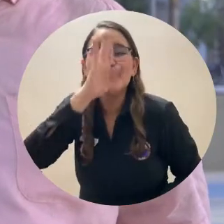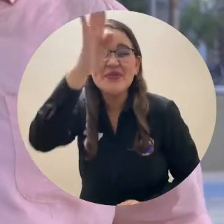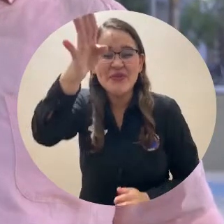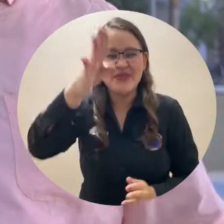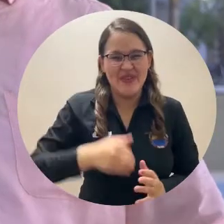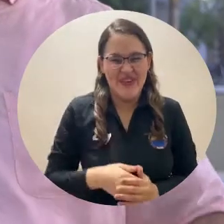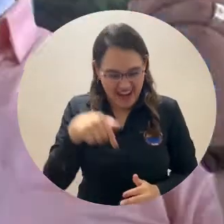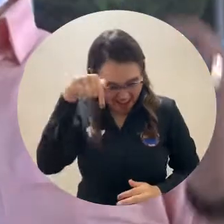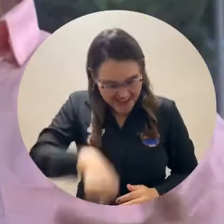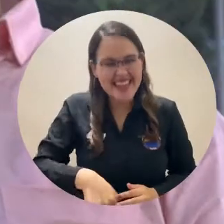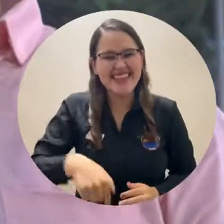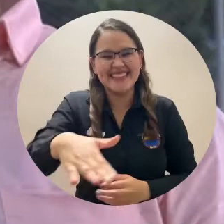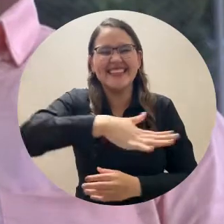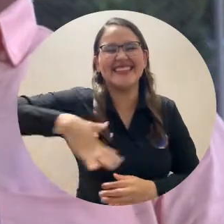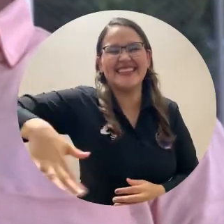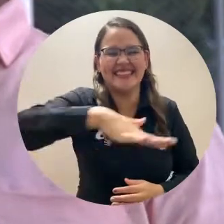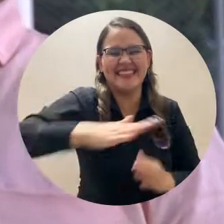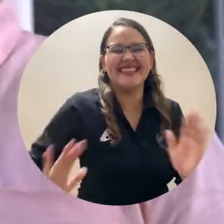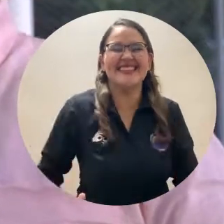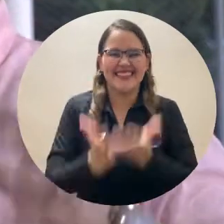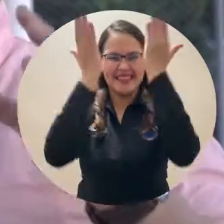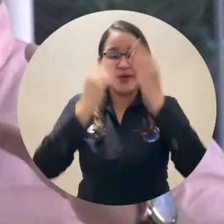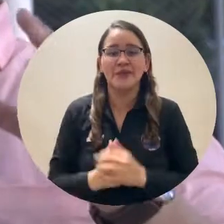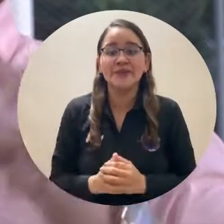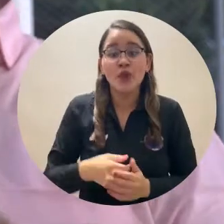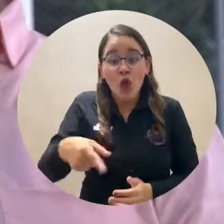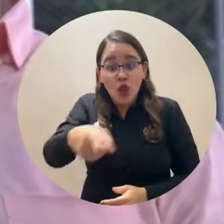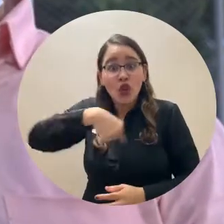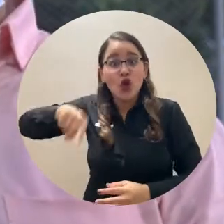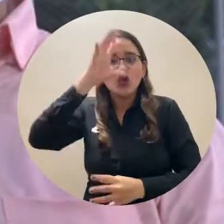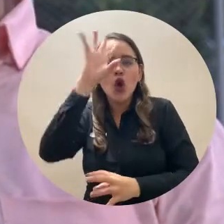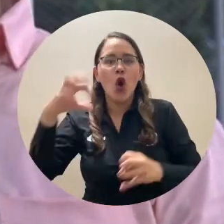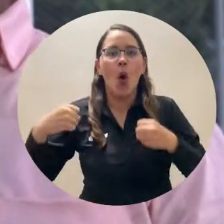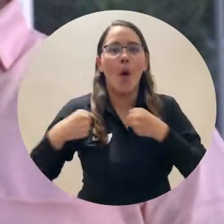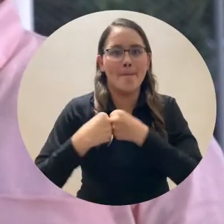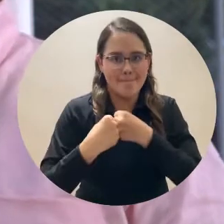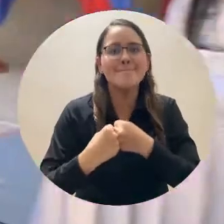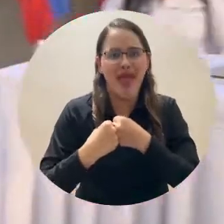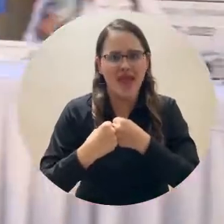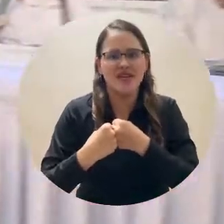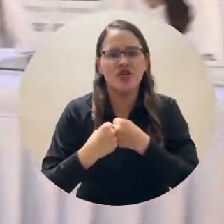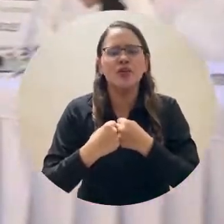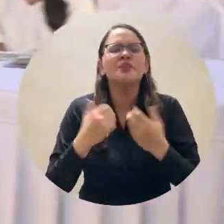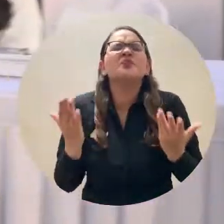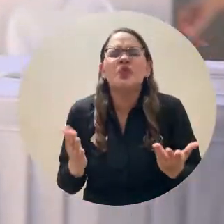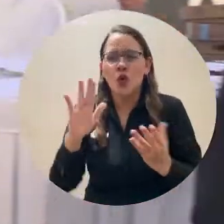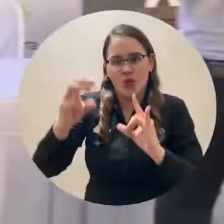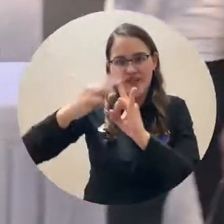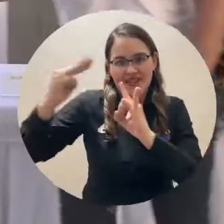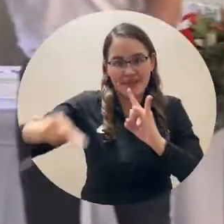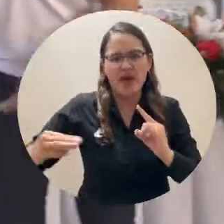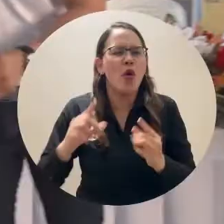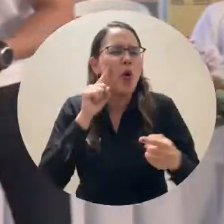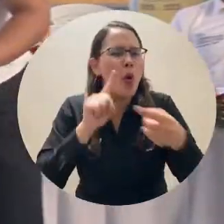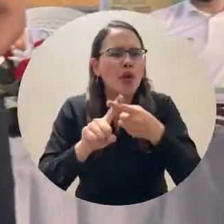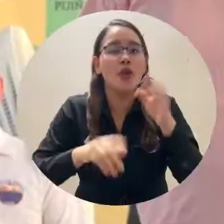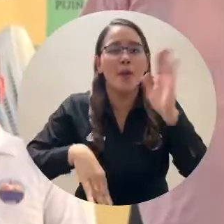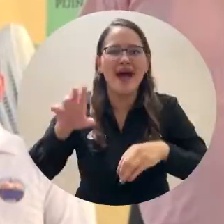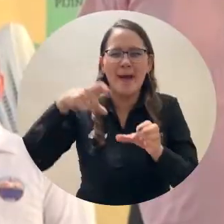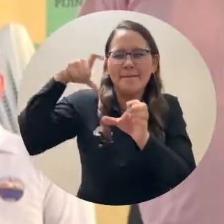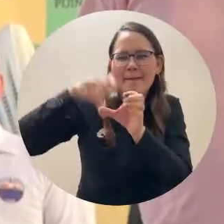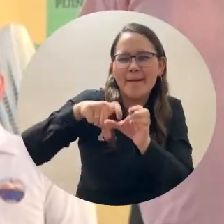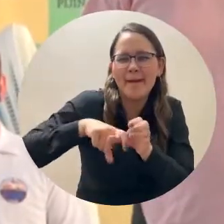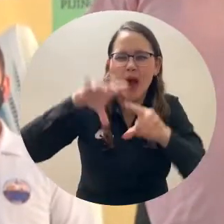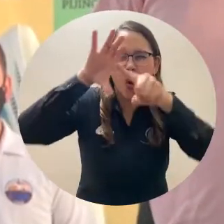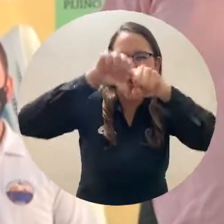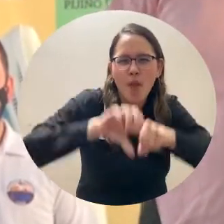Universidad del Magdalena. Básicamente consiste en ampliar los cupos de talento magdalena. Adicional a eso, tuvimos la oportunidad de firmar